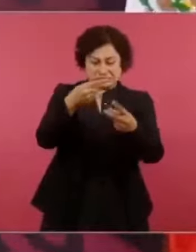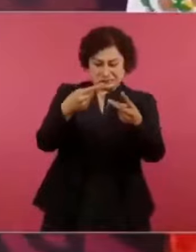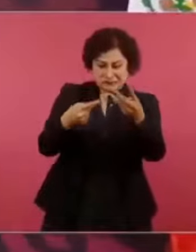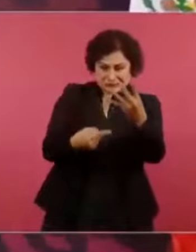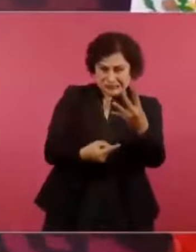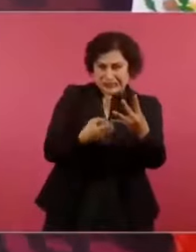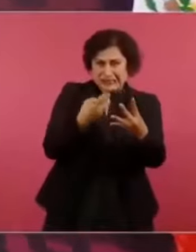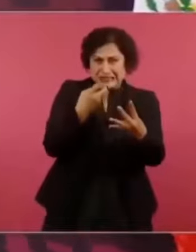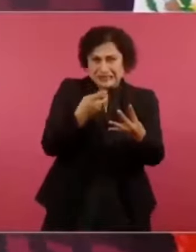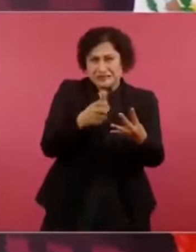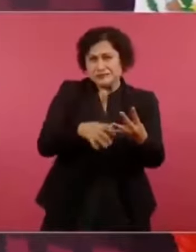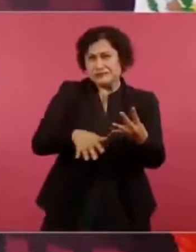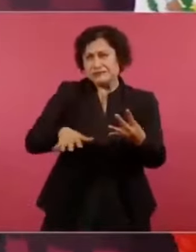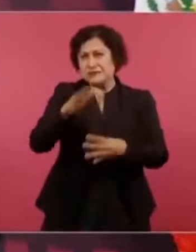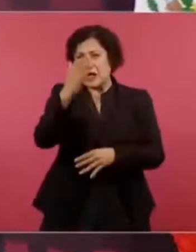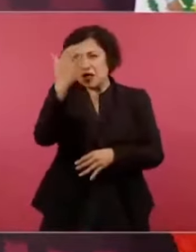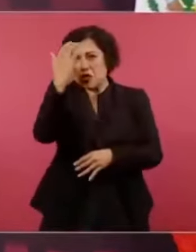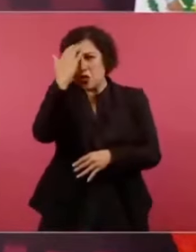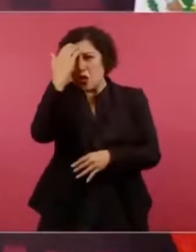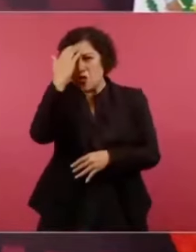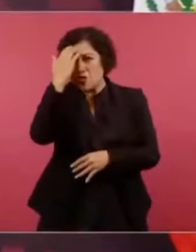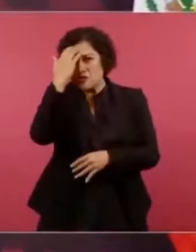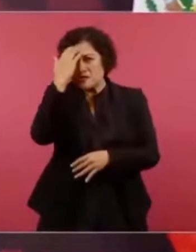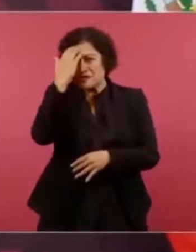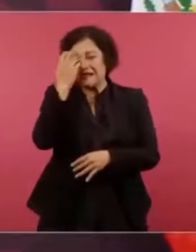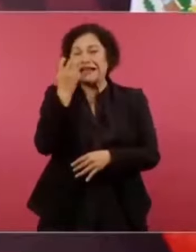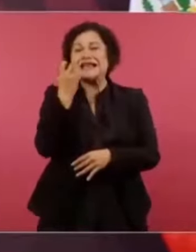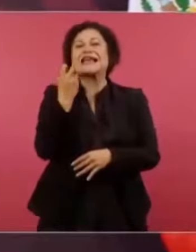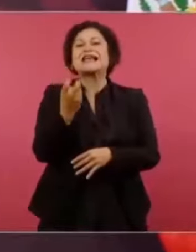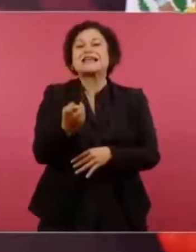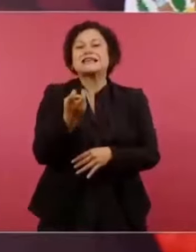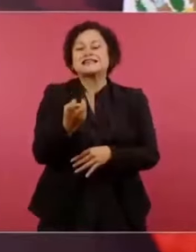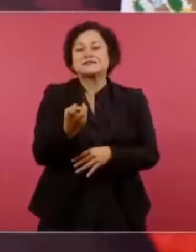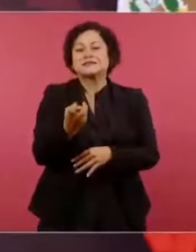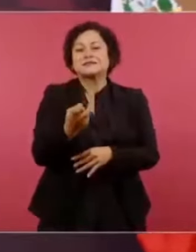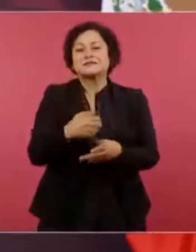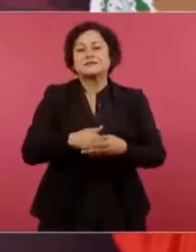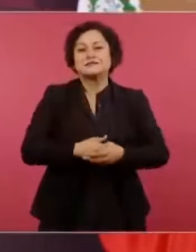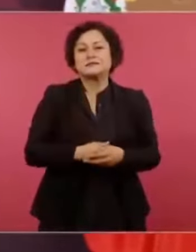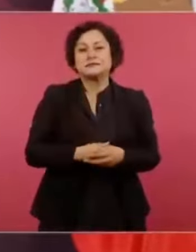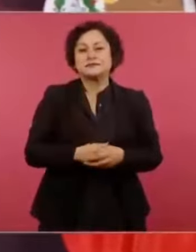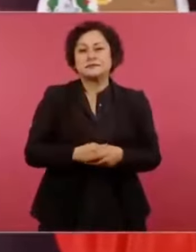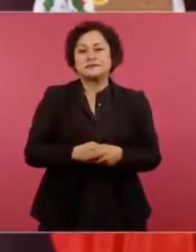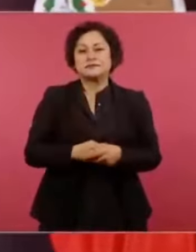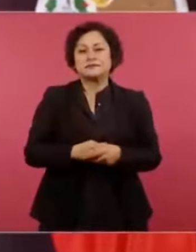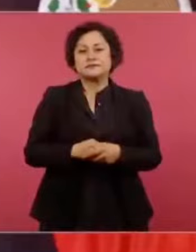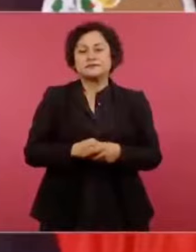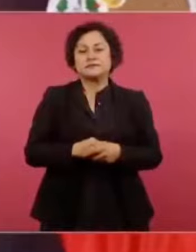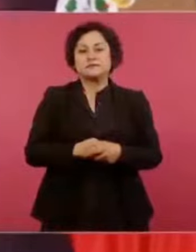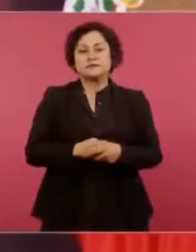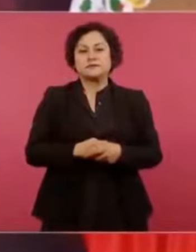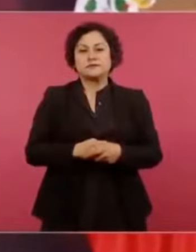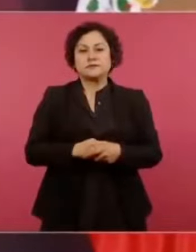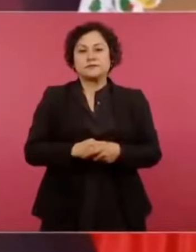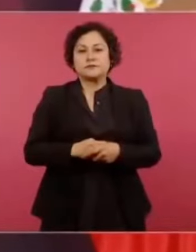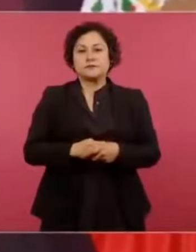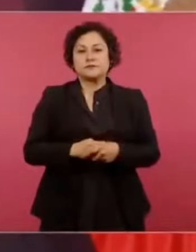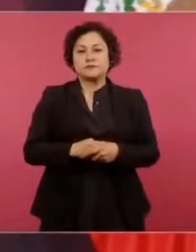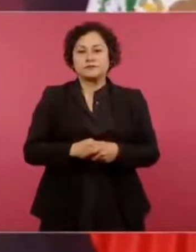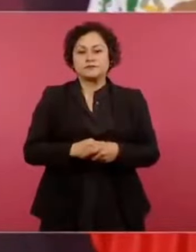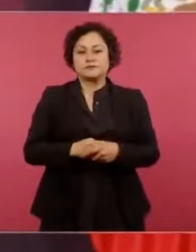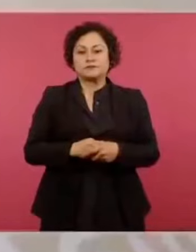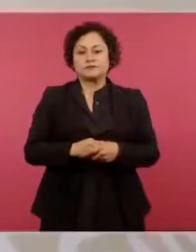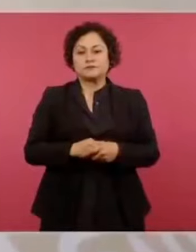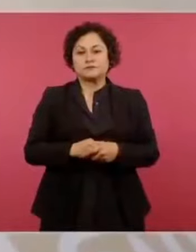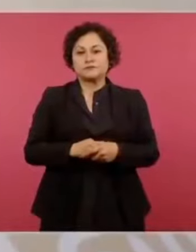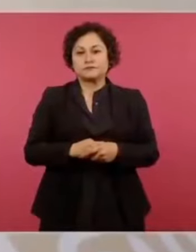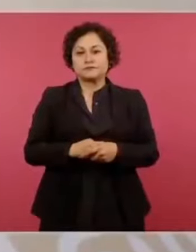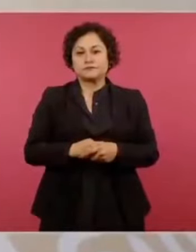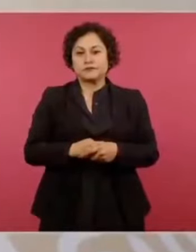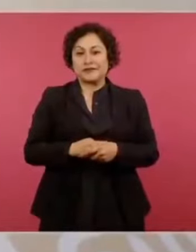bien